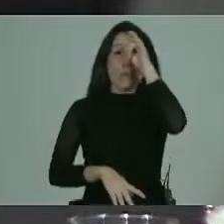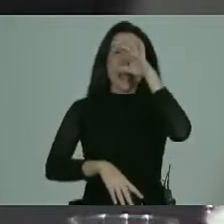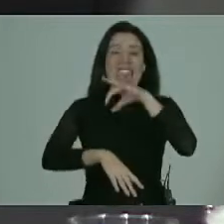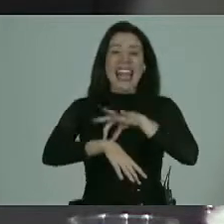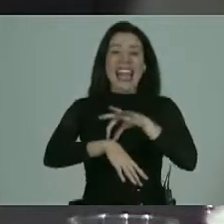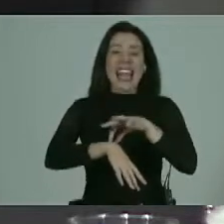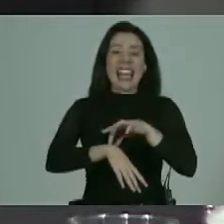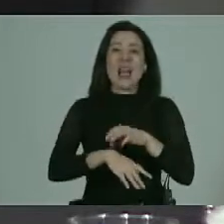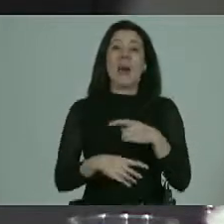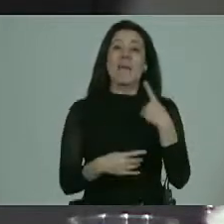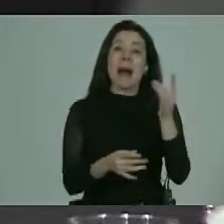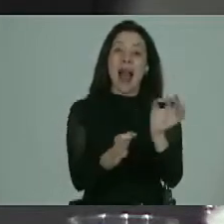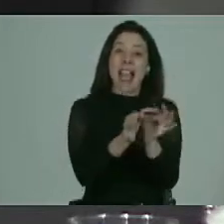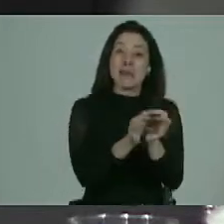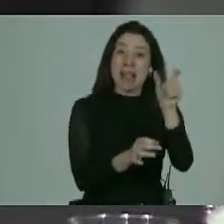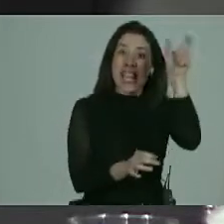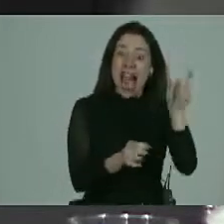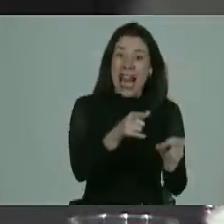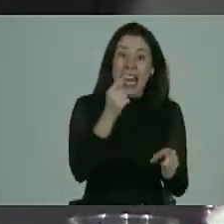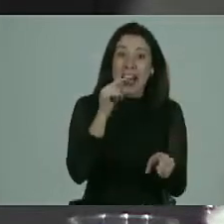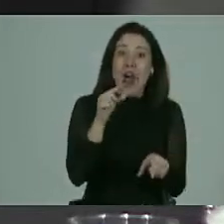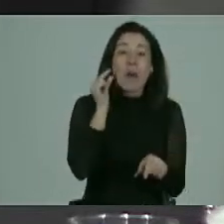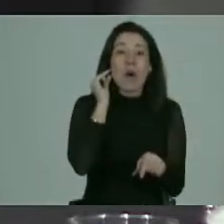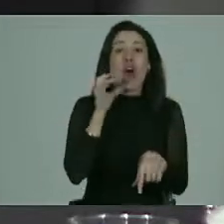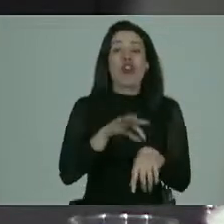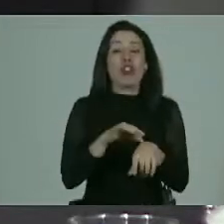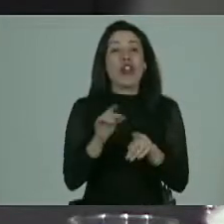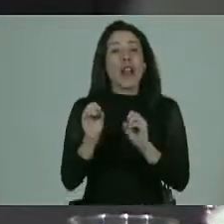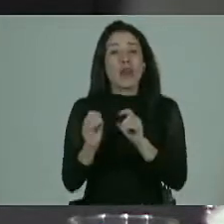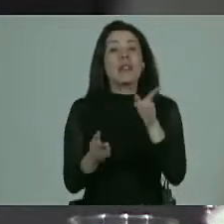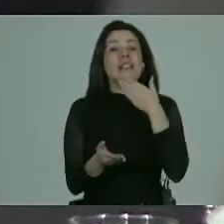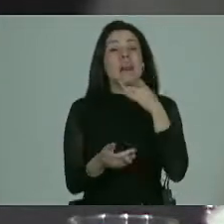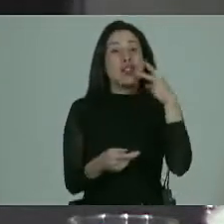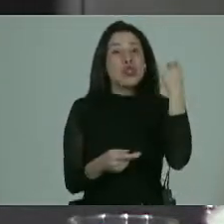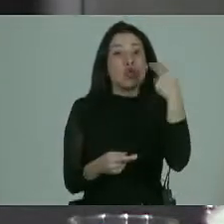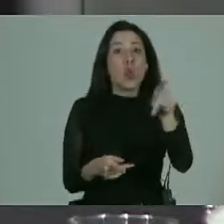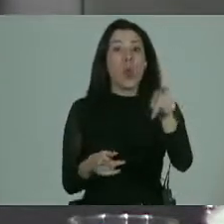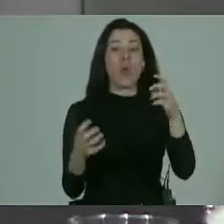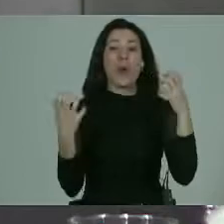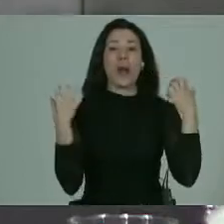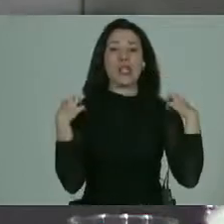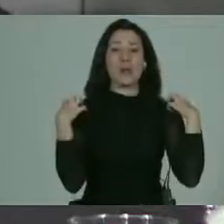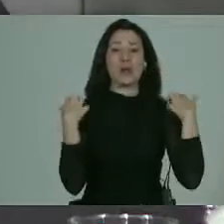para dar a entender a ese médico que esta educación también es su responsabilidad?